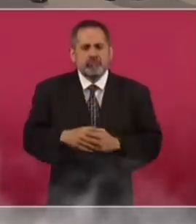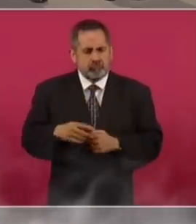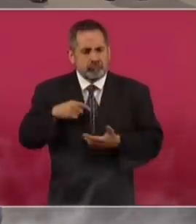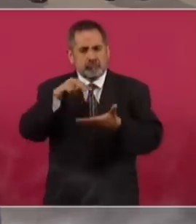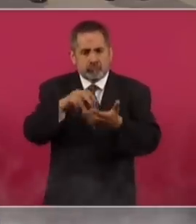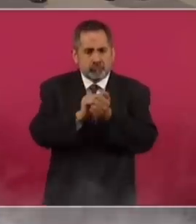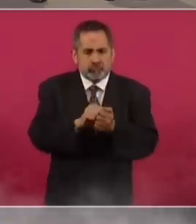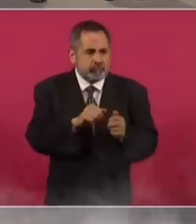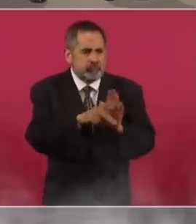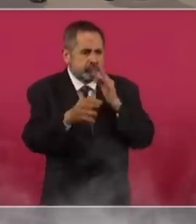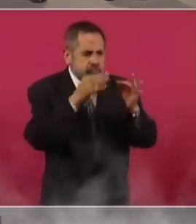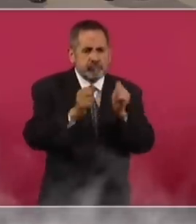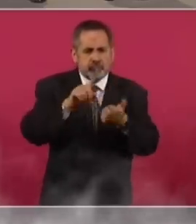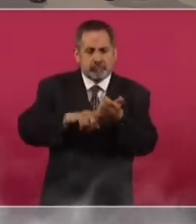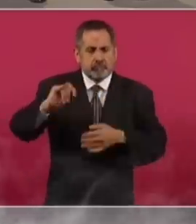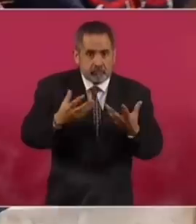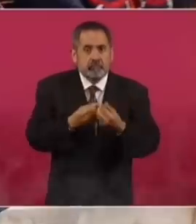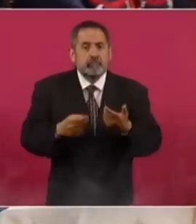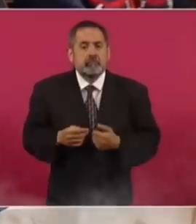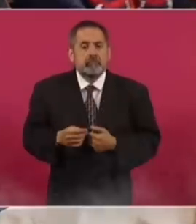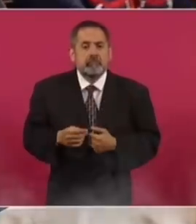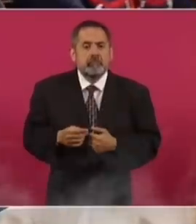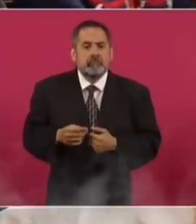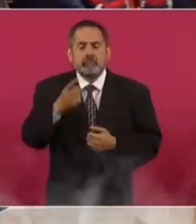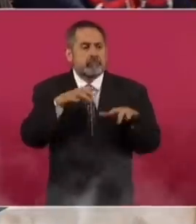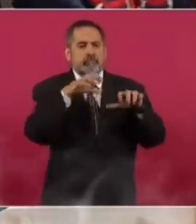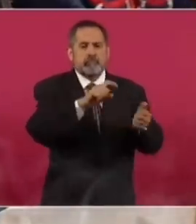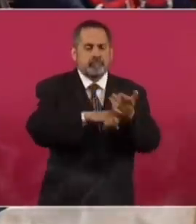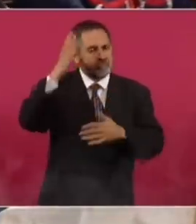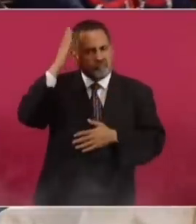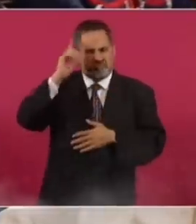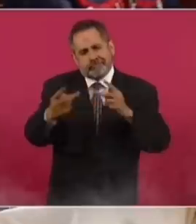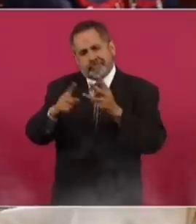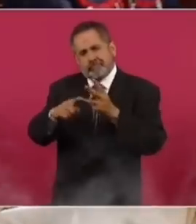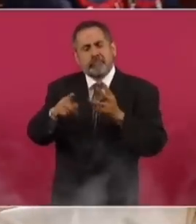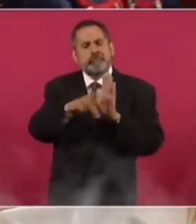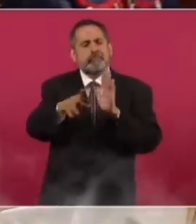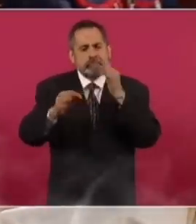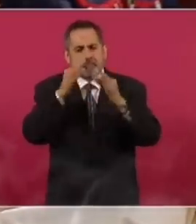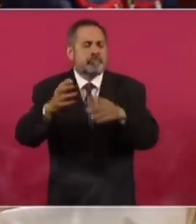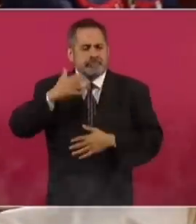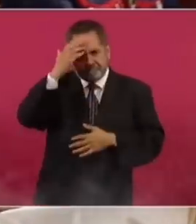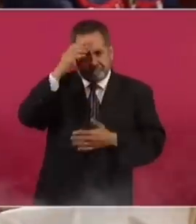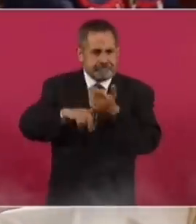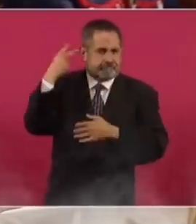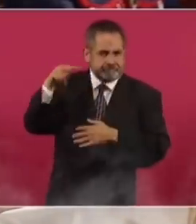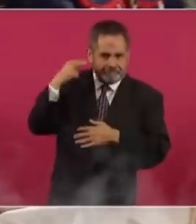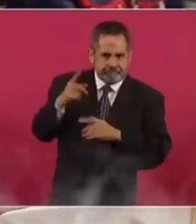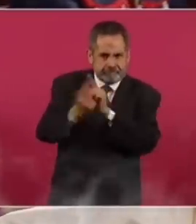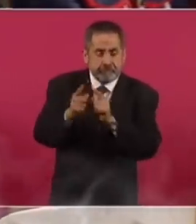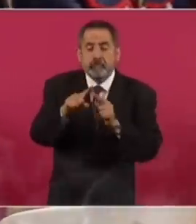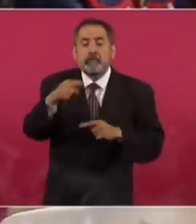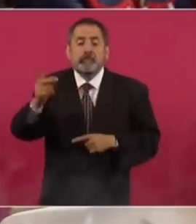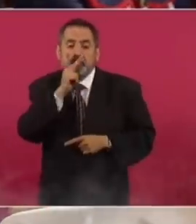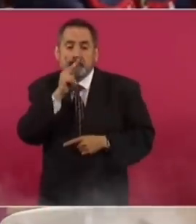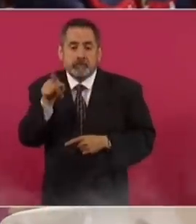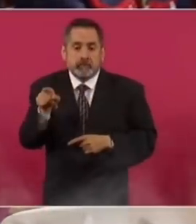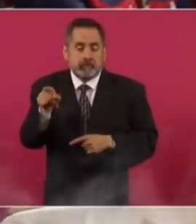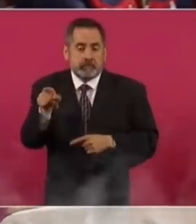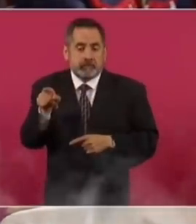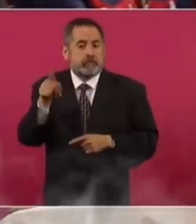Yo estuve con periodistas locales en Tijuana. Lo que dijeron es que no se capturó el autor intelectual, periodista que conocimos en Veracruz. Su papá